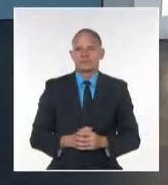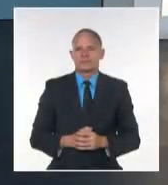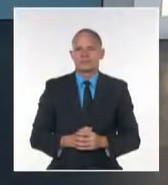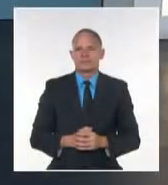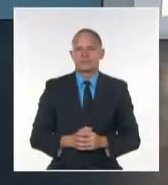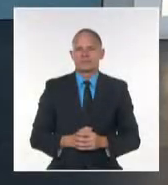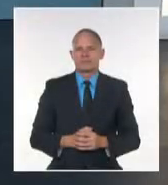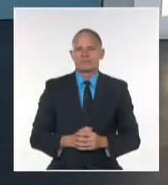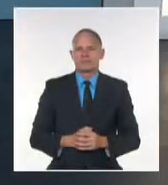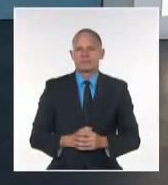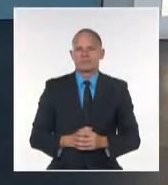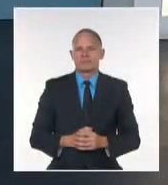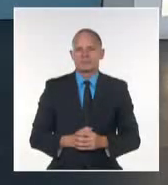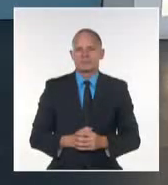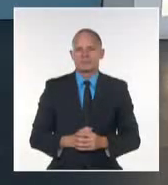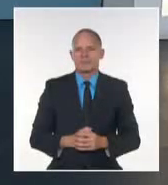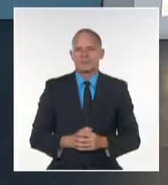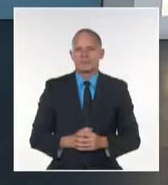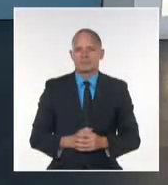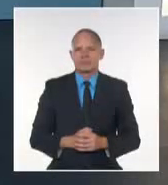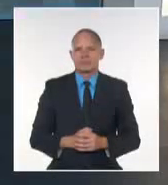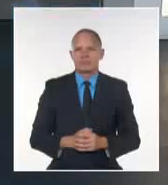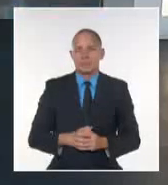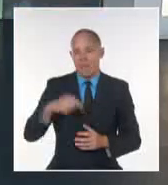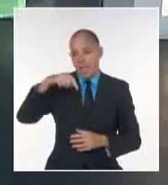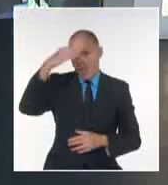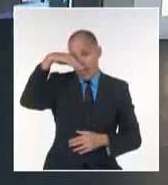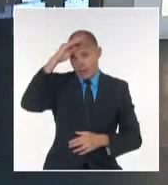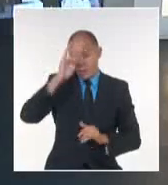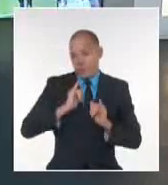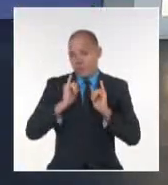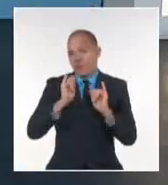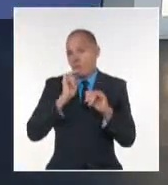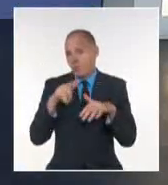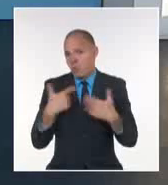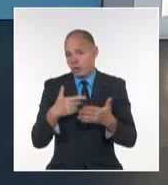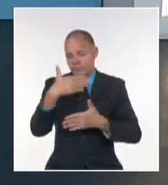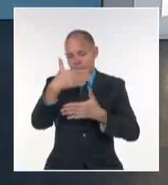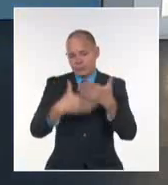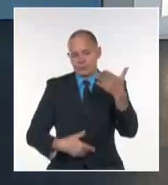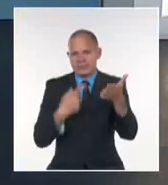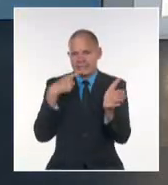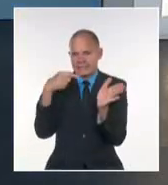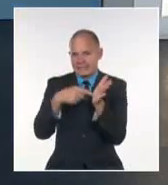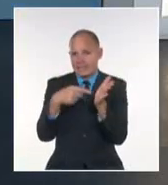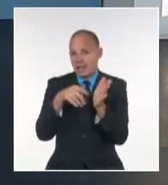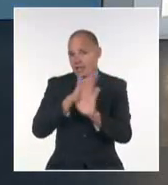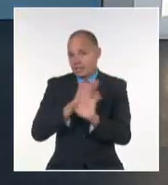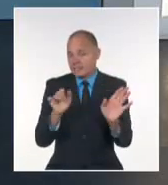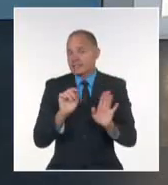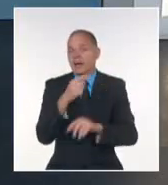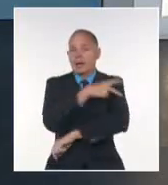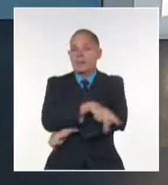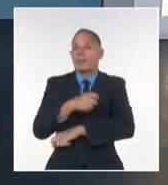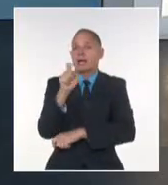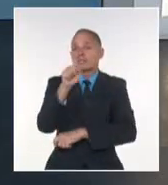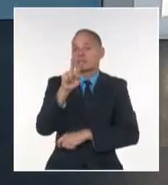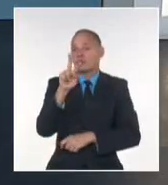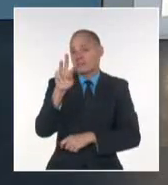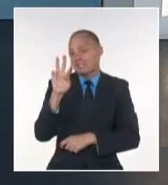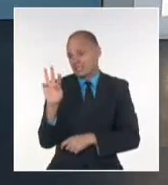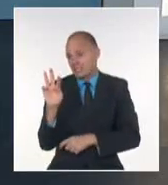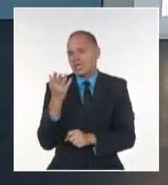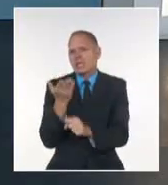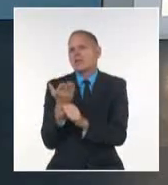El Ministerio de Relaciones Exteriores de nuestro país publicó hoy la declaración de 123 países que exigen la exclusión de Cuba de la unilateral